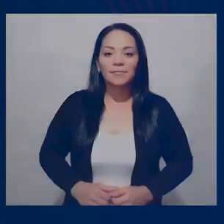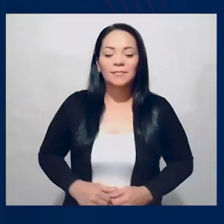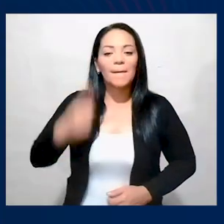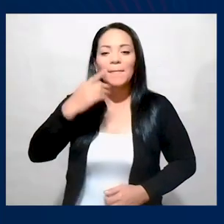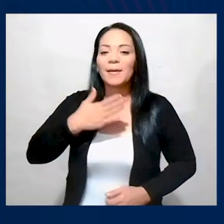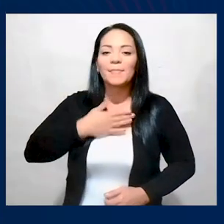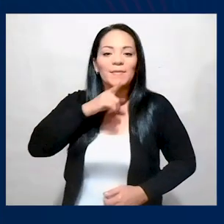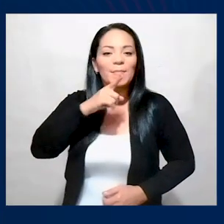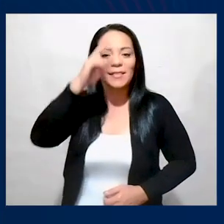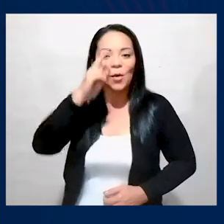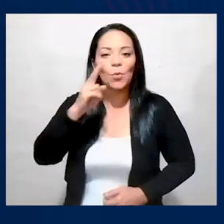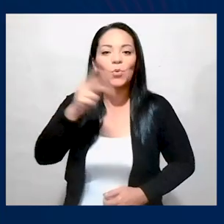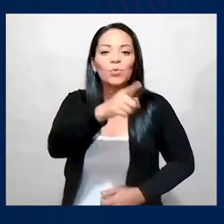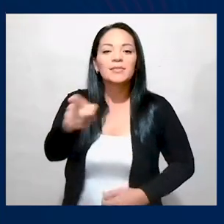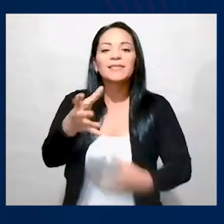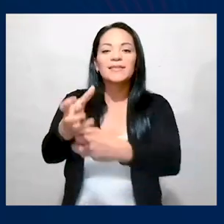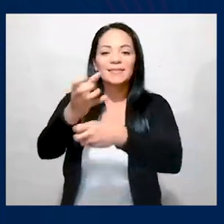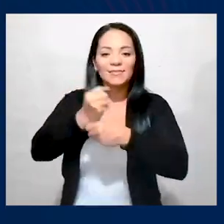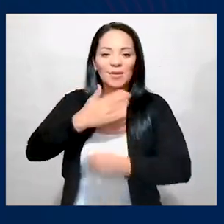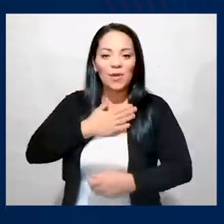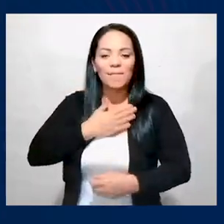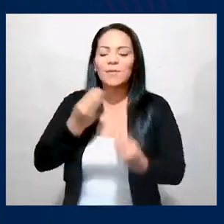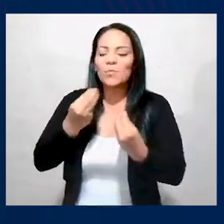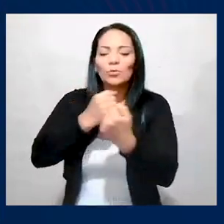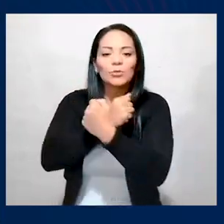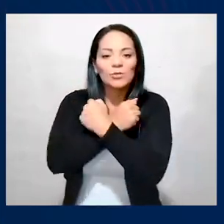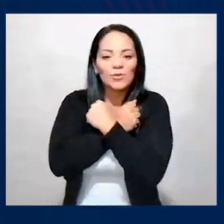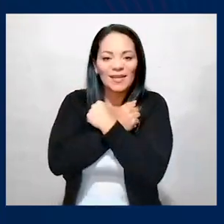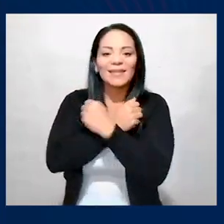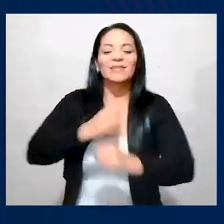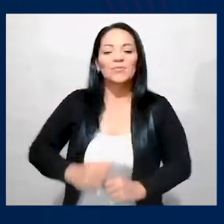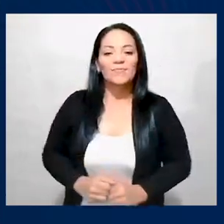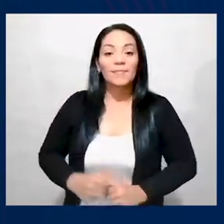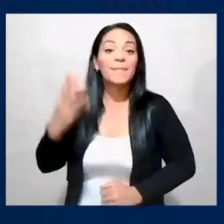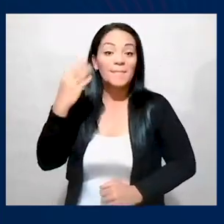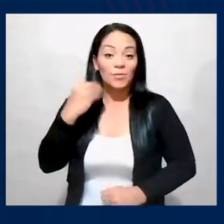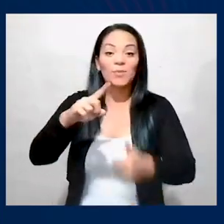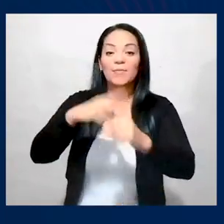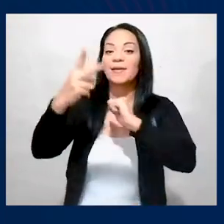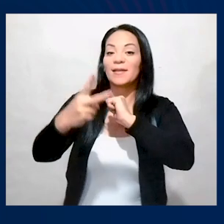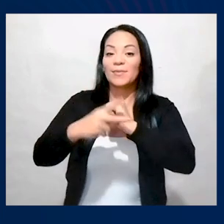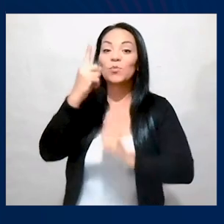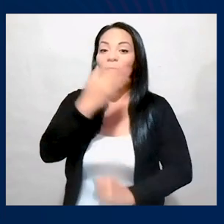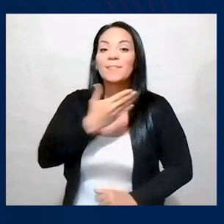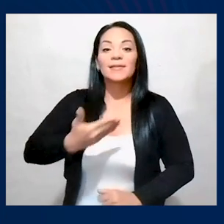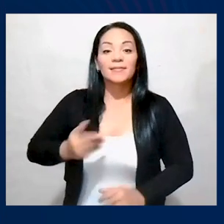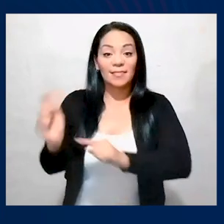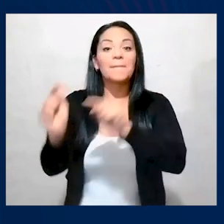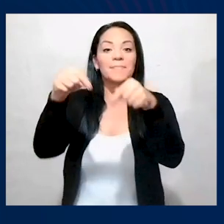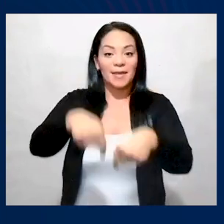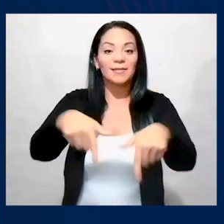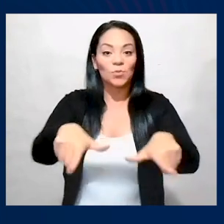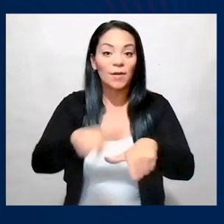Para mí es un honor que ustedes me hayan recibido con tanto cariño. Me dicen que es la primera vez que un presidente pone los